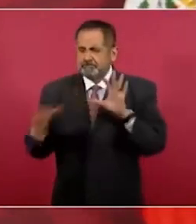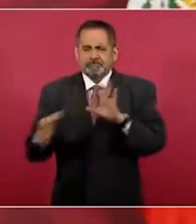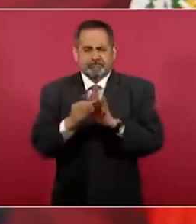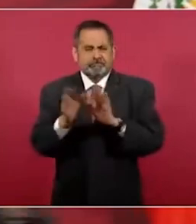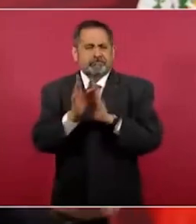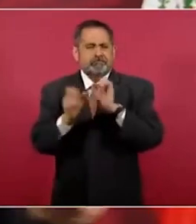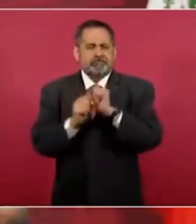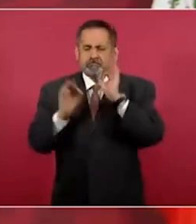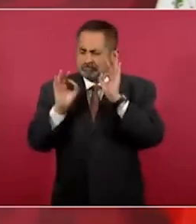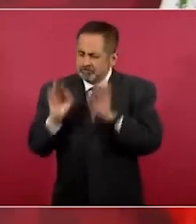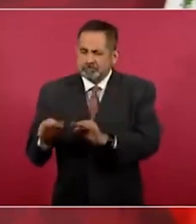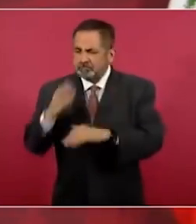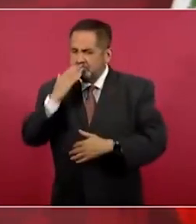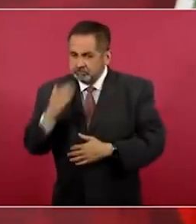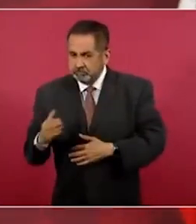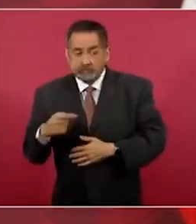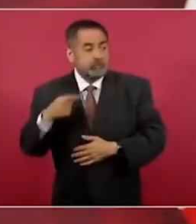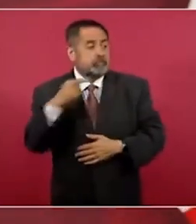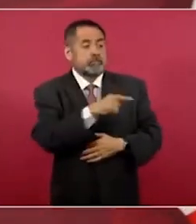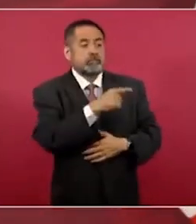enfurecidos.